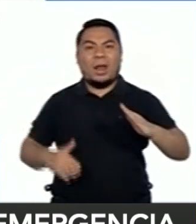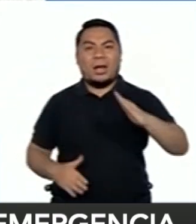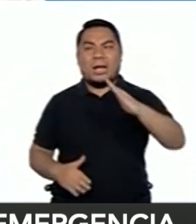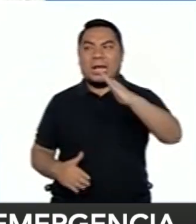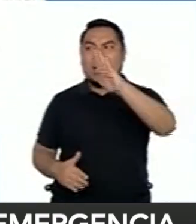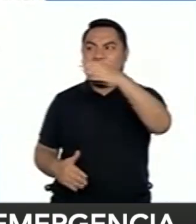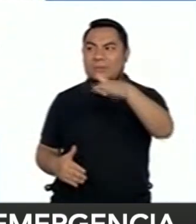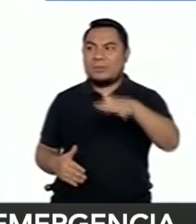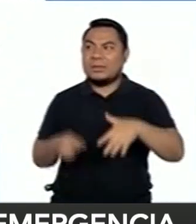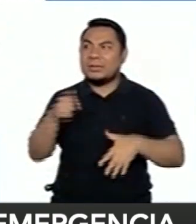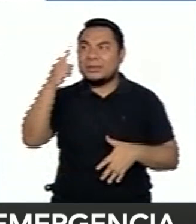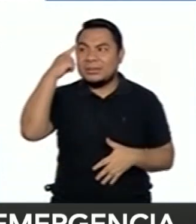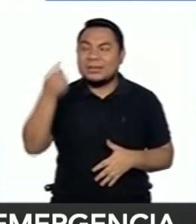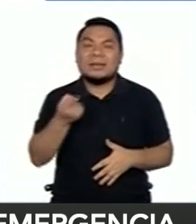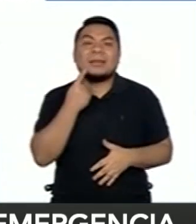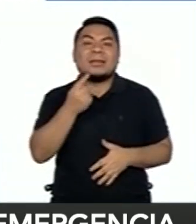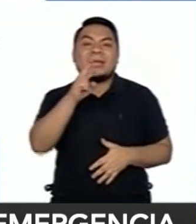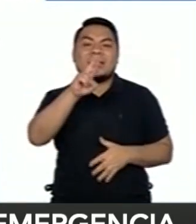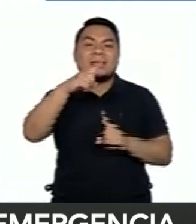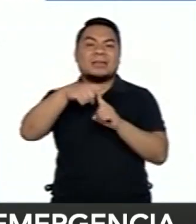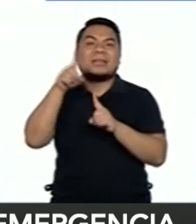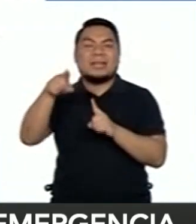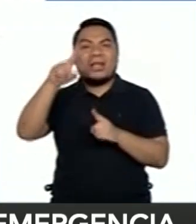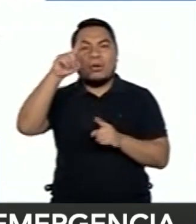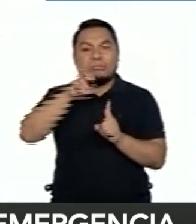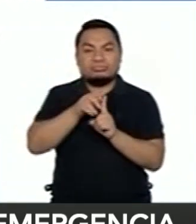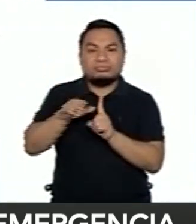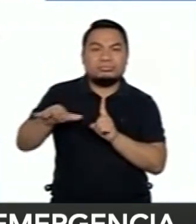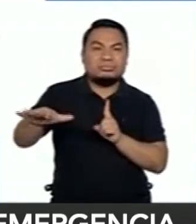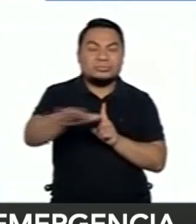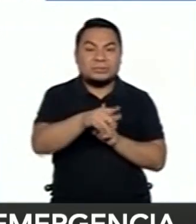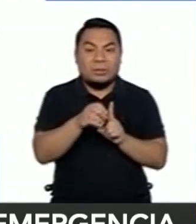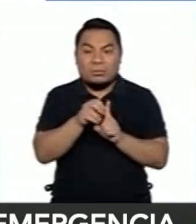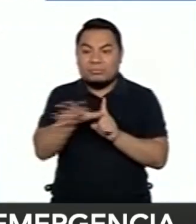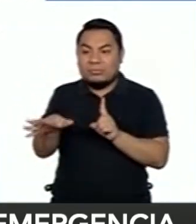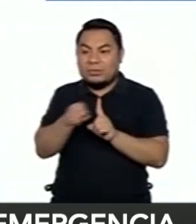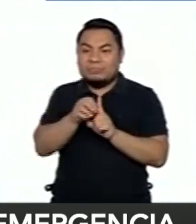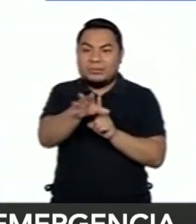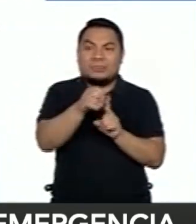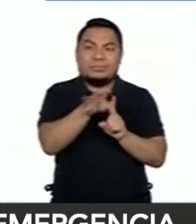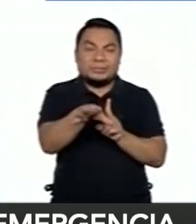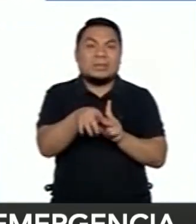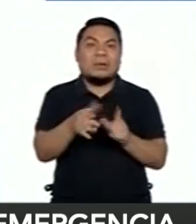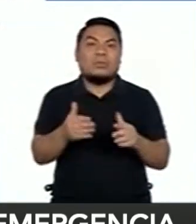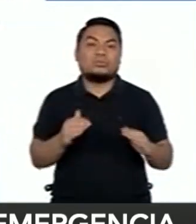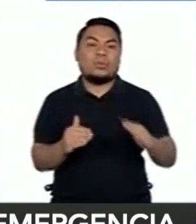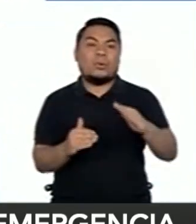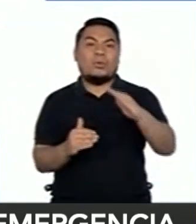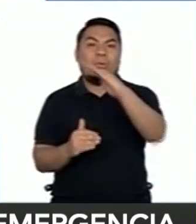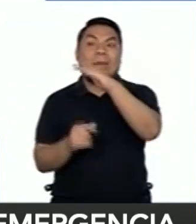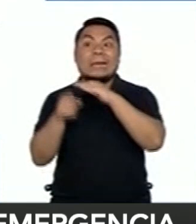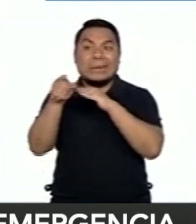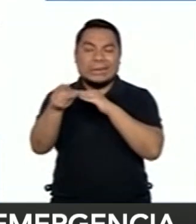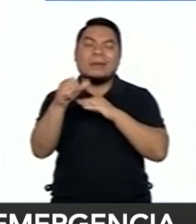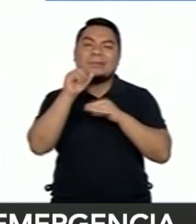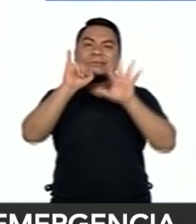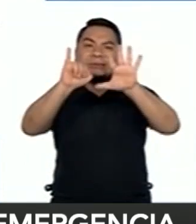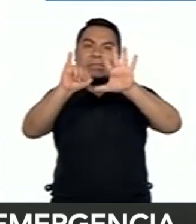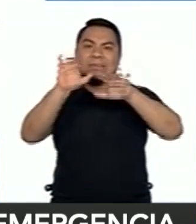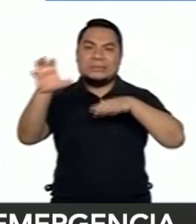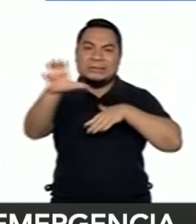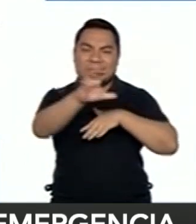Es el famoso RT, el factor de contagio. Cuando es mayor que uno, suben e incrementan. Tenemos esas seis regiones.